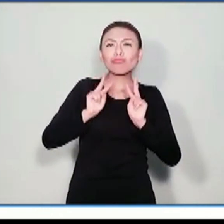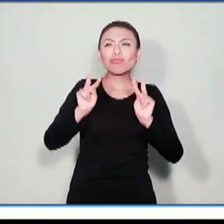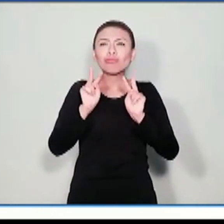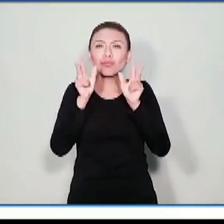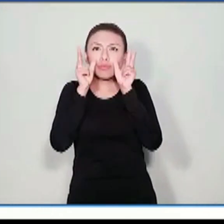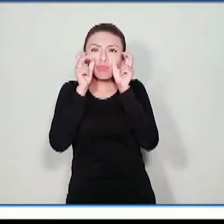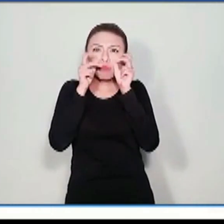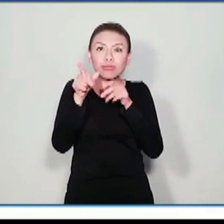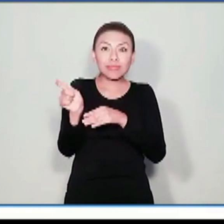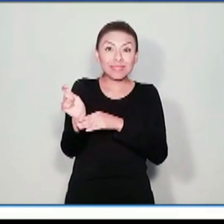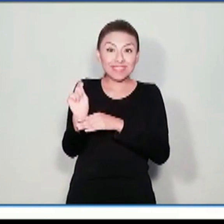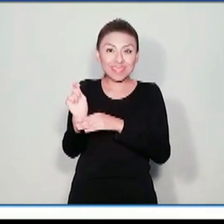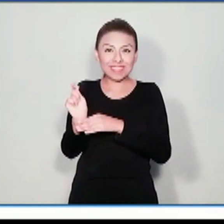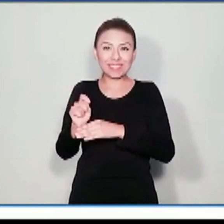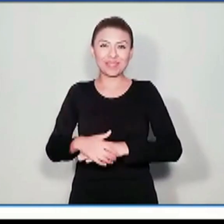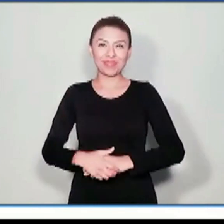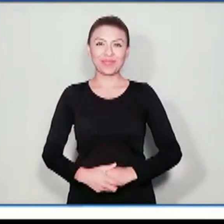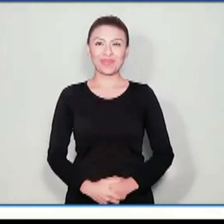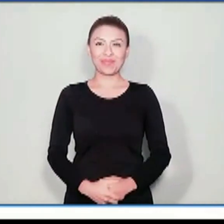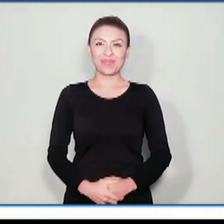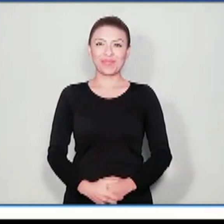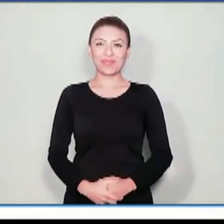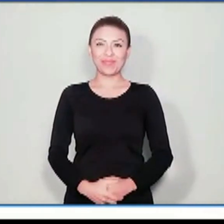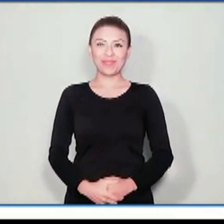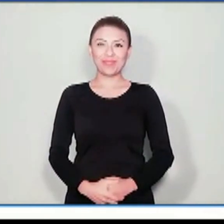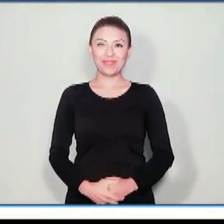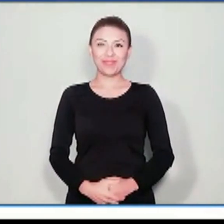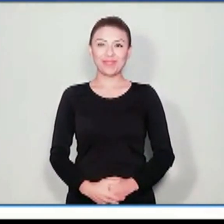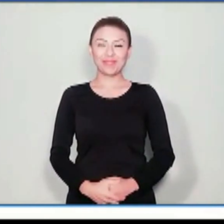o cómodos y disfruten de esta actividad.